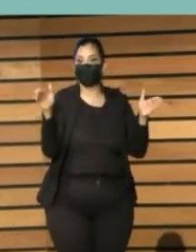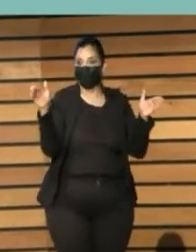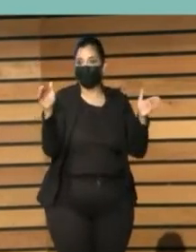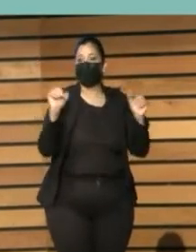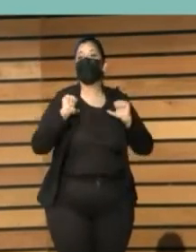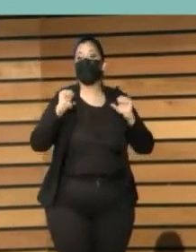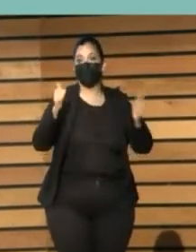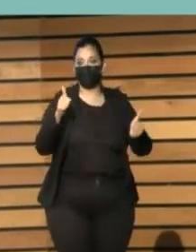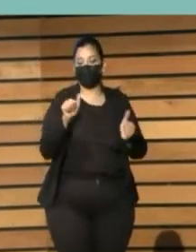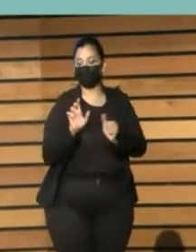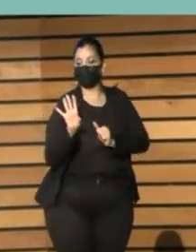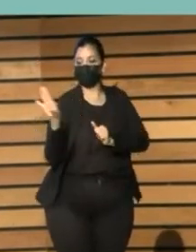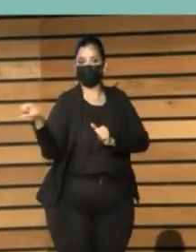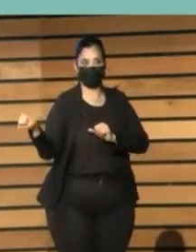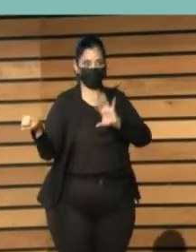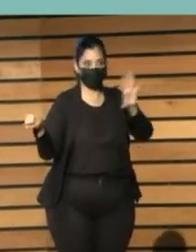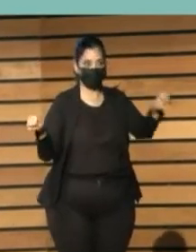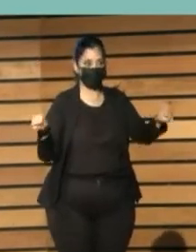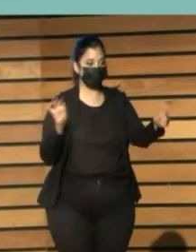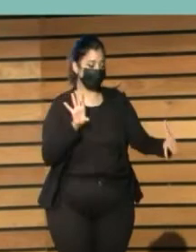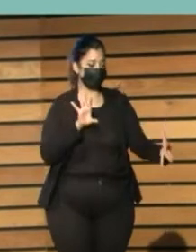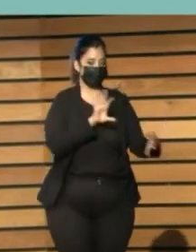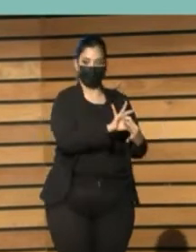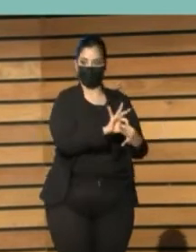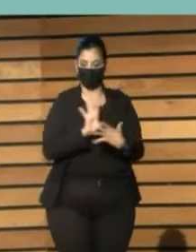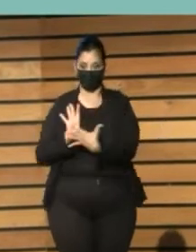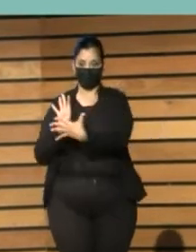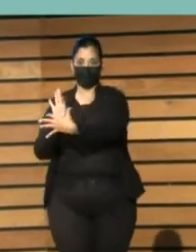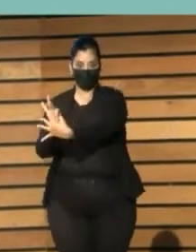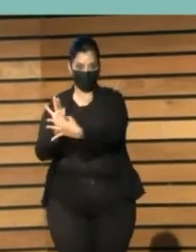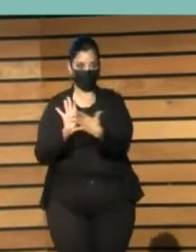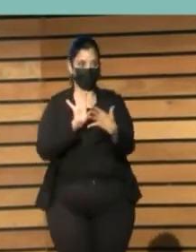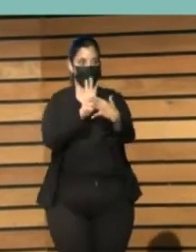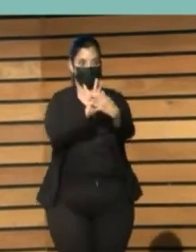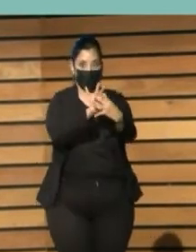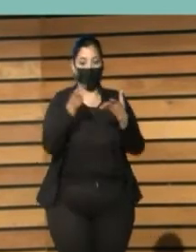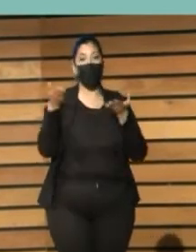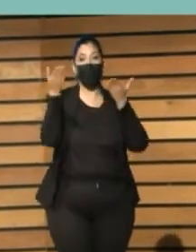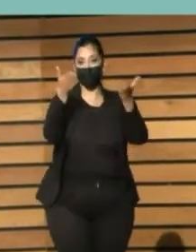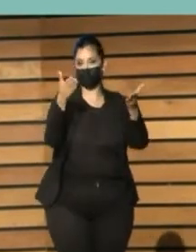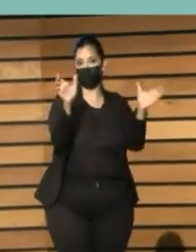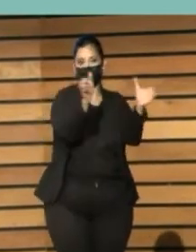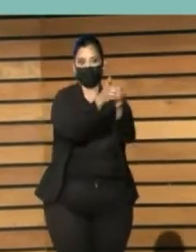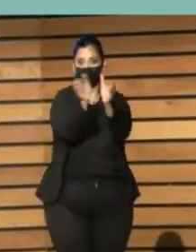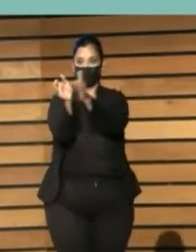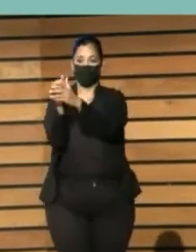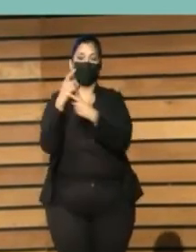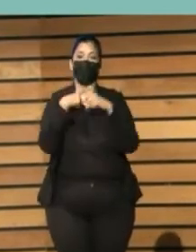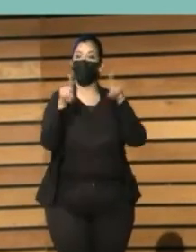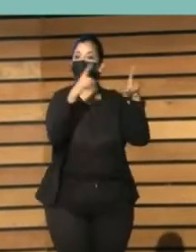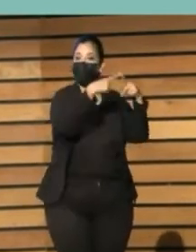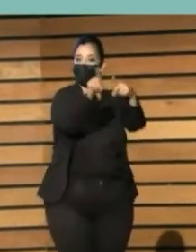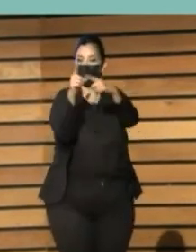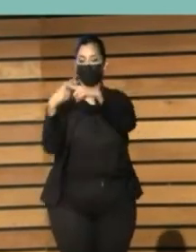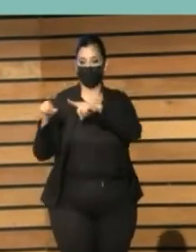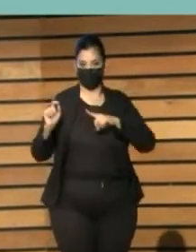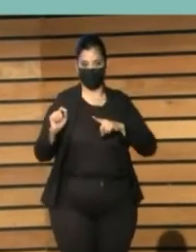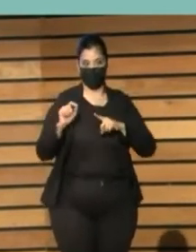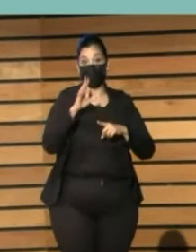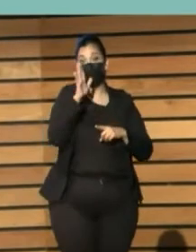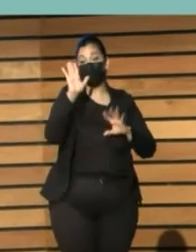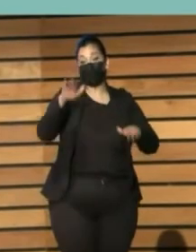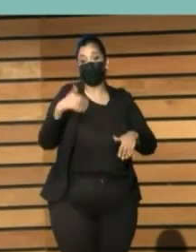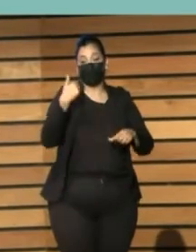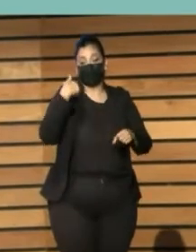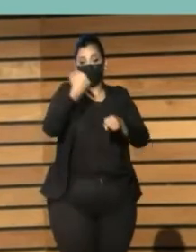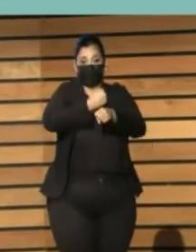hablado, los planes estratégicos hemos redactado como el análisis del entorno interno y externo. Y eso